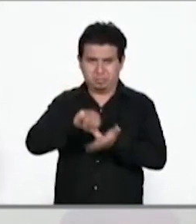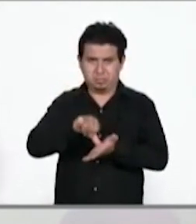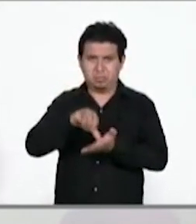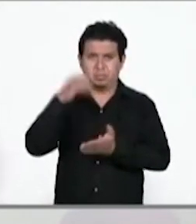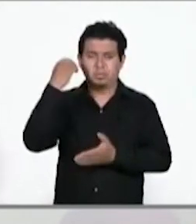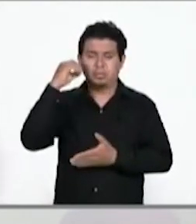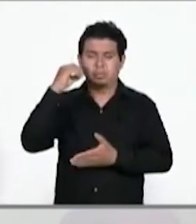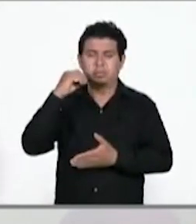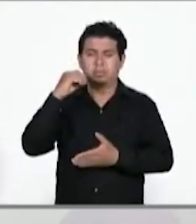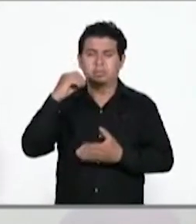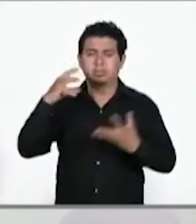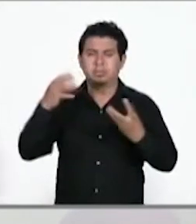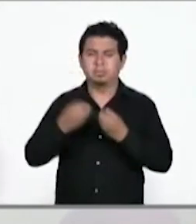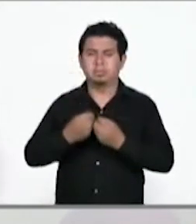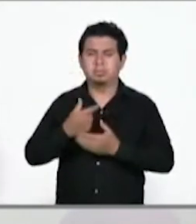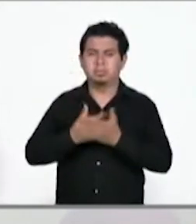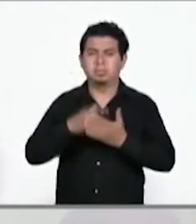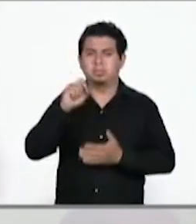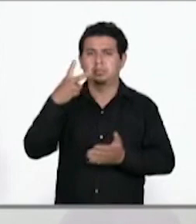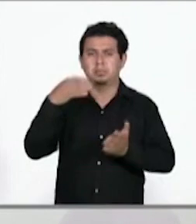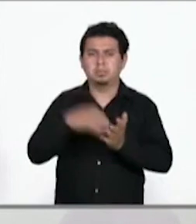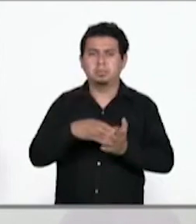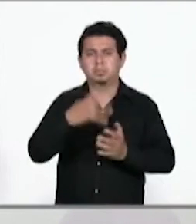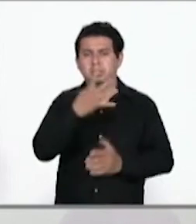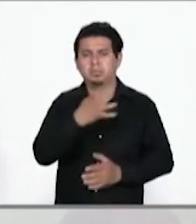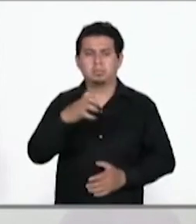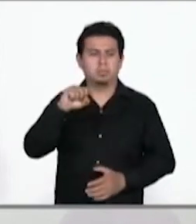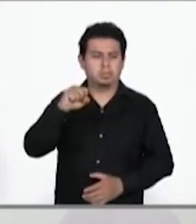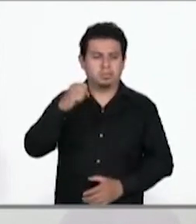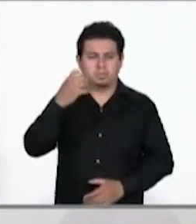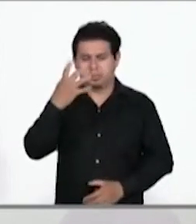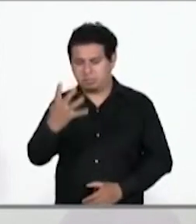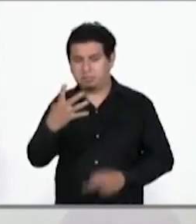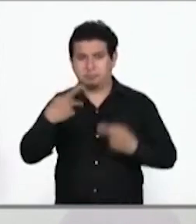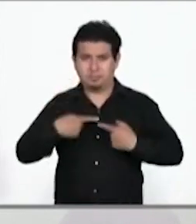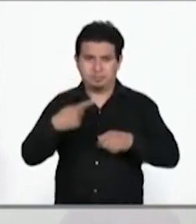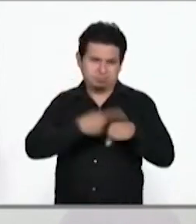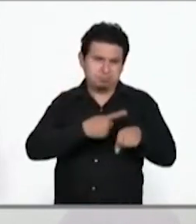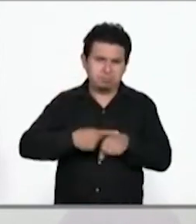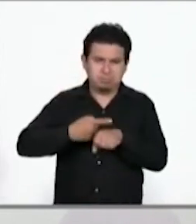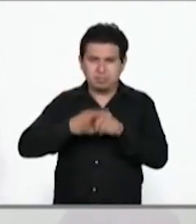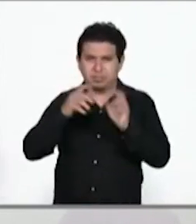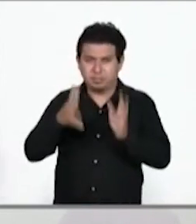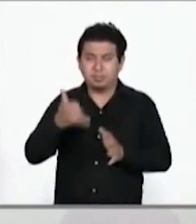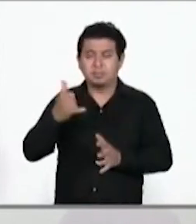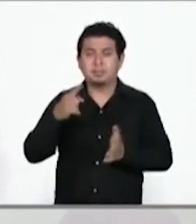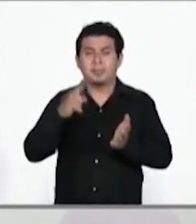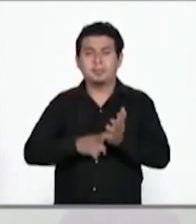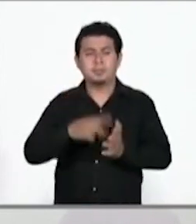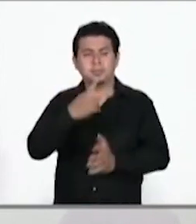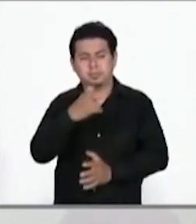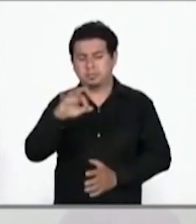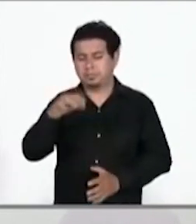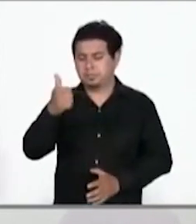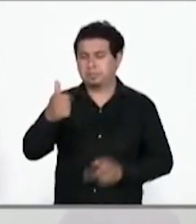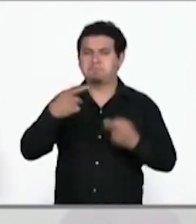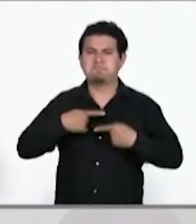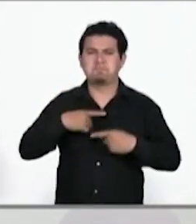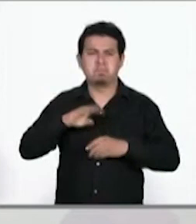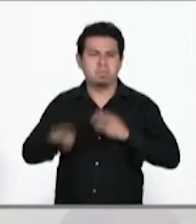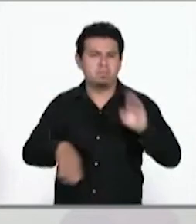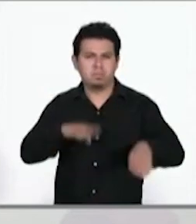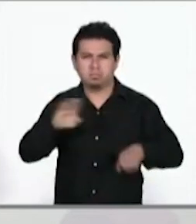Centrales, hay un total de 22.464 casos confirmados y 1.256